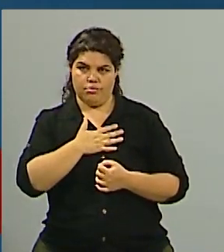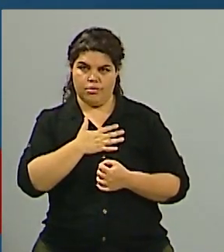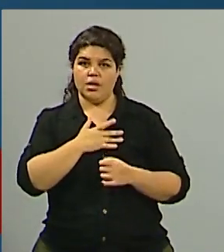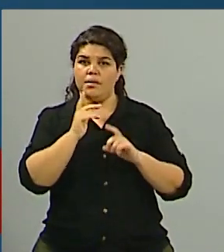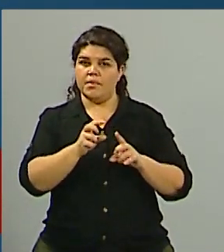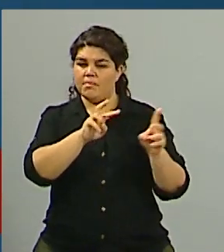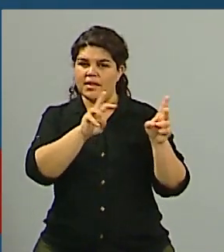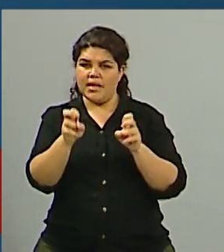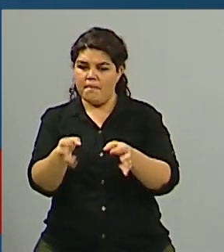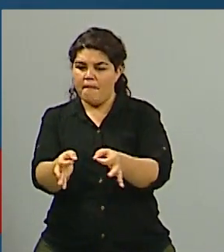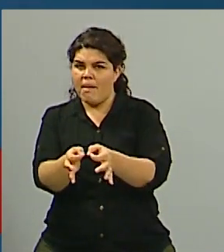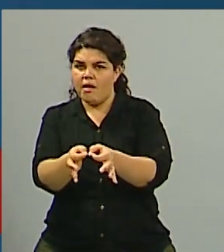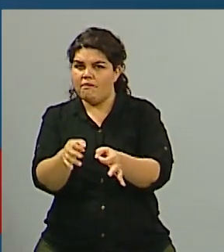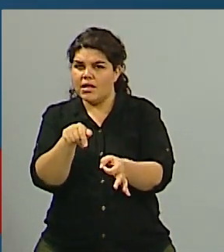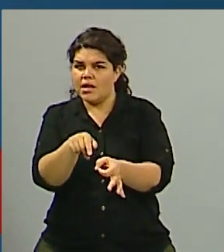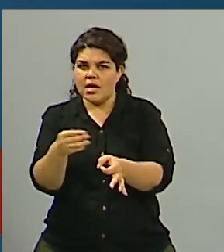cuestión Malvinas.